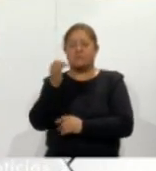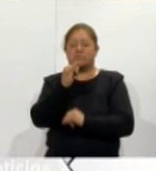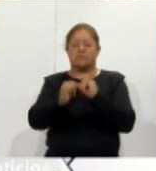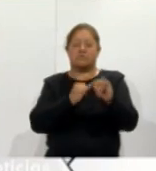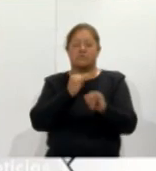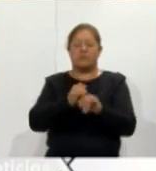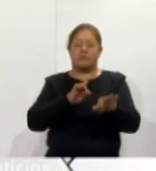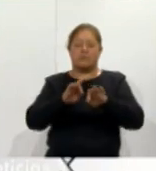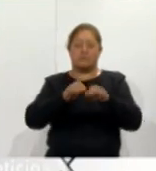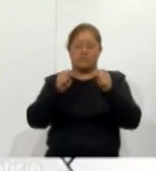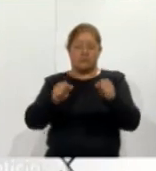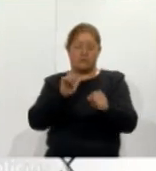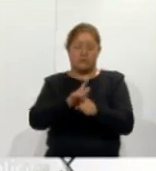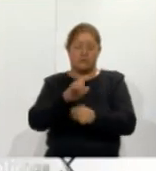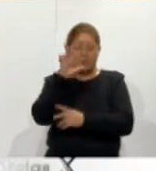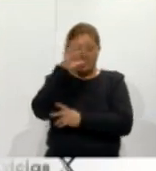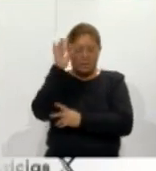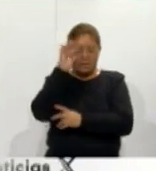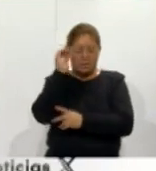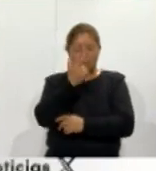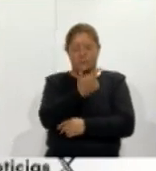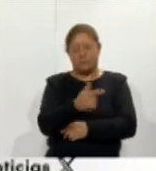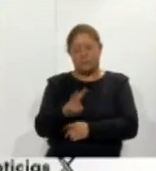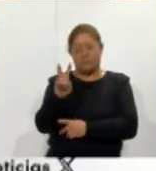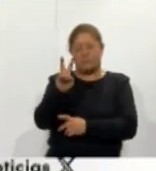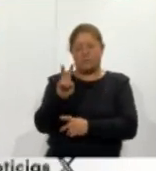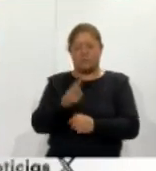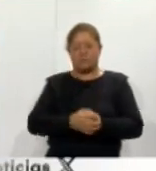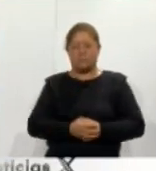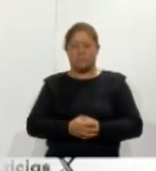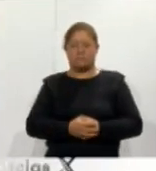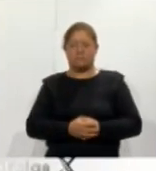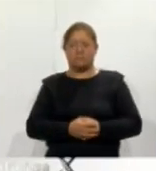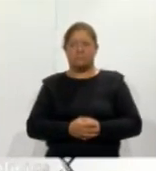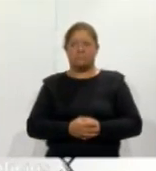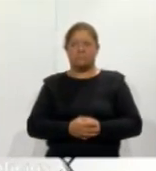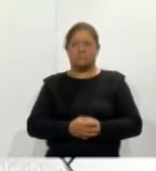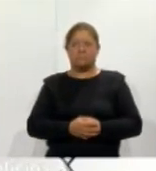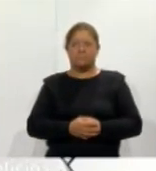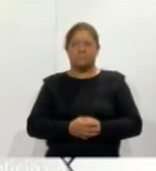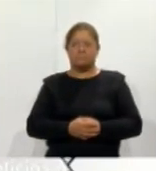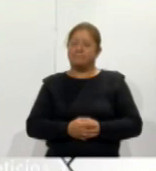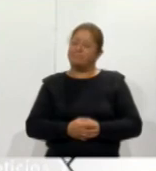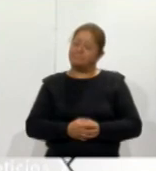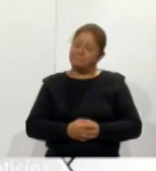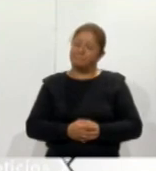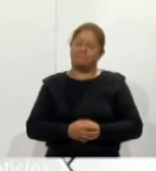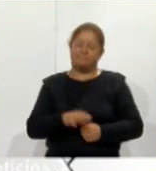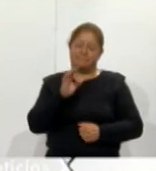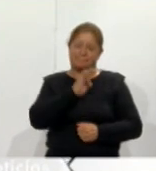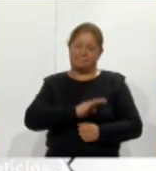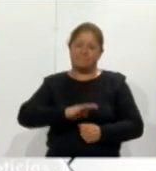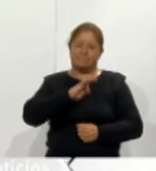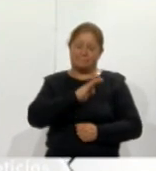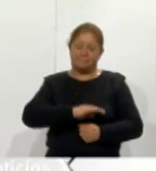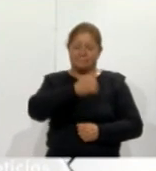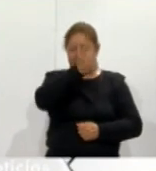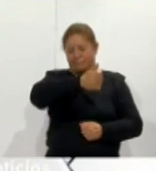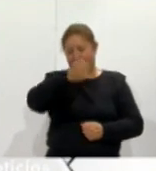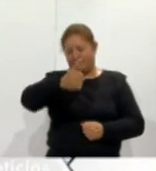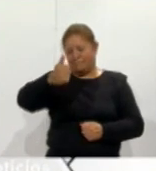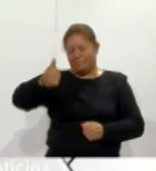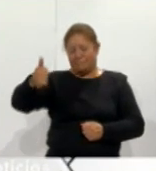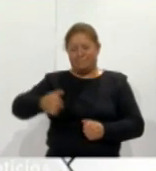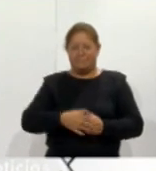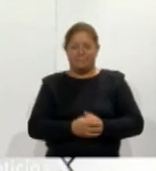Sociales Corazón Noticias Giovanni Valdés pues muchísimas felicidades a cada una